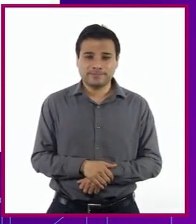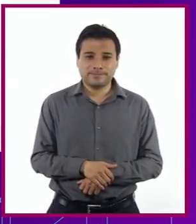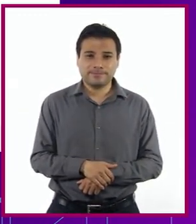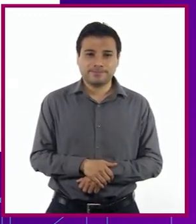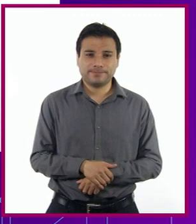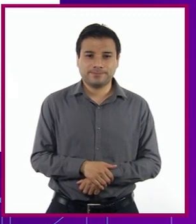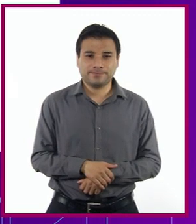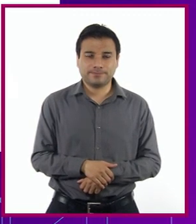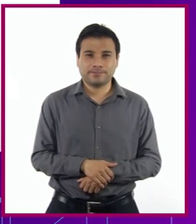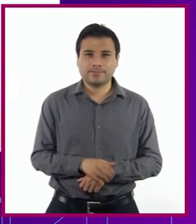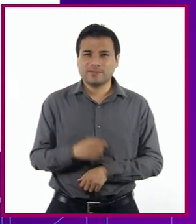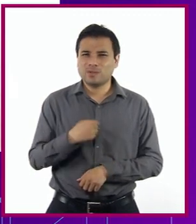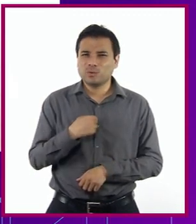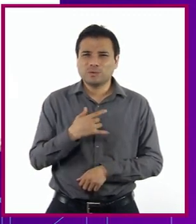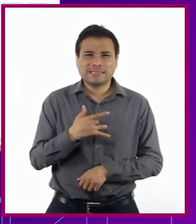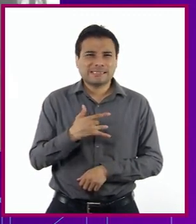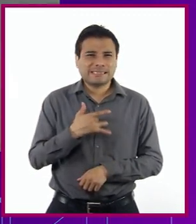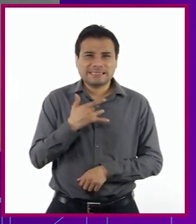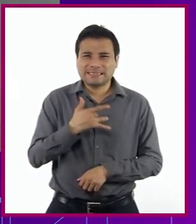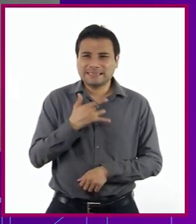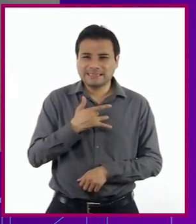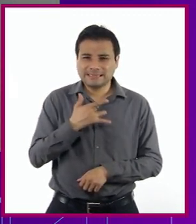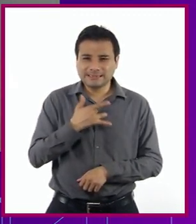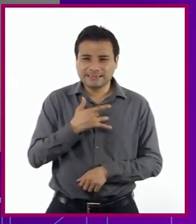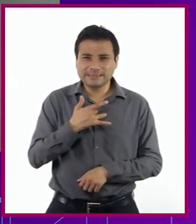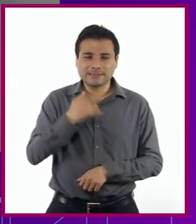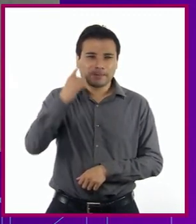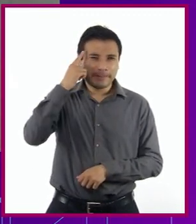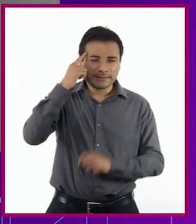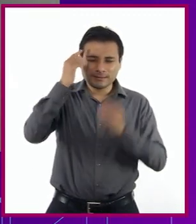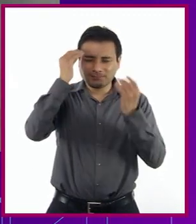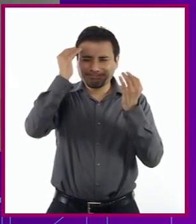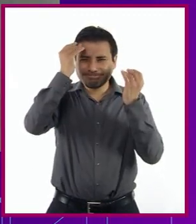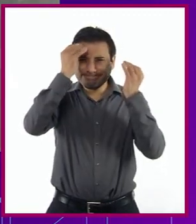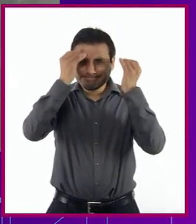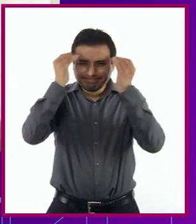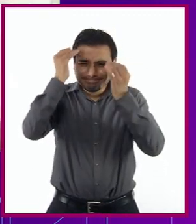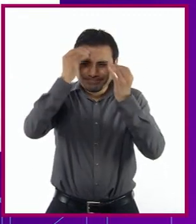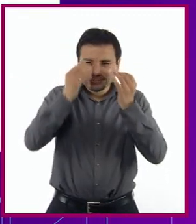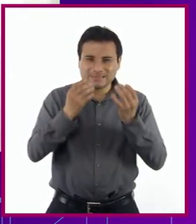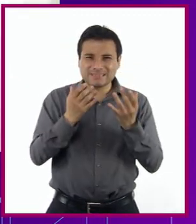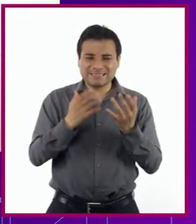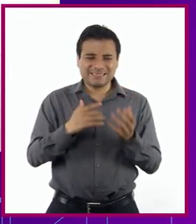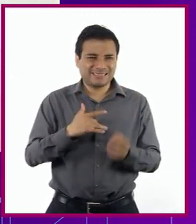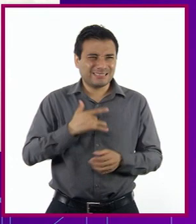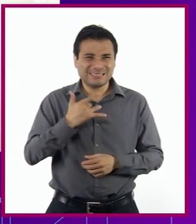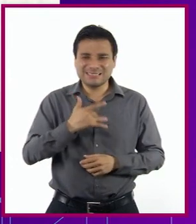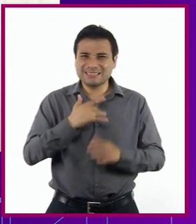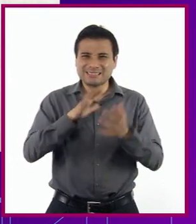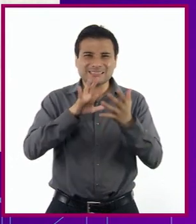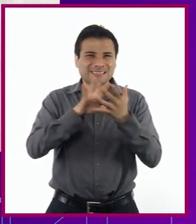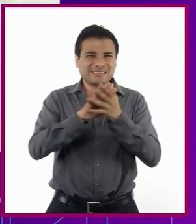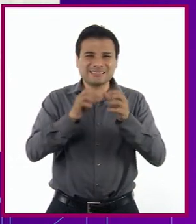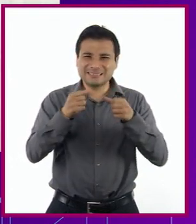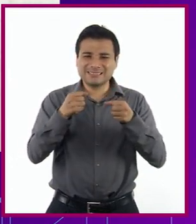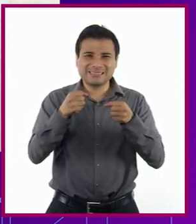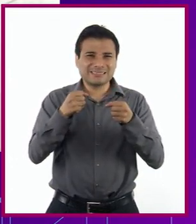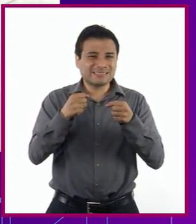Las sensaciones empezaron en mi cabeza, en mi mente, en mis sentimientos. Me sentía encerrada ahora, en una jaula.